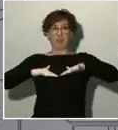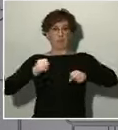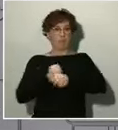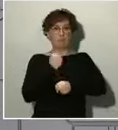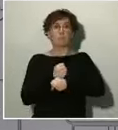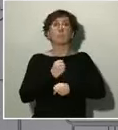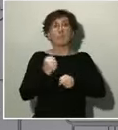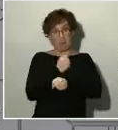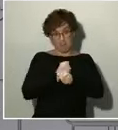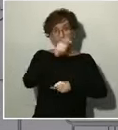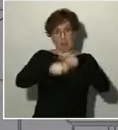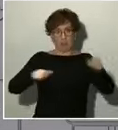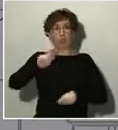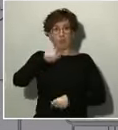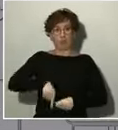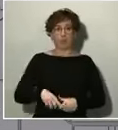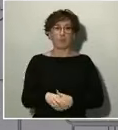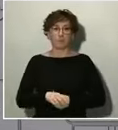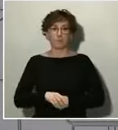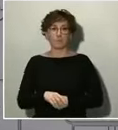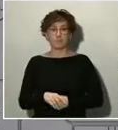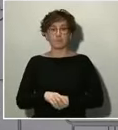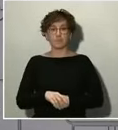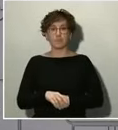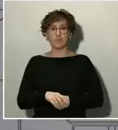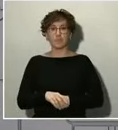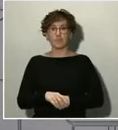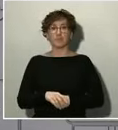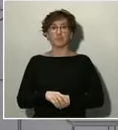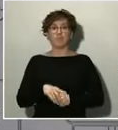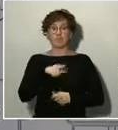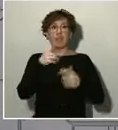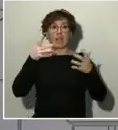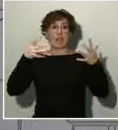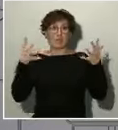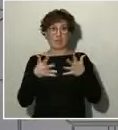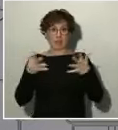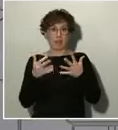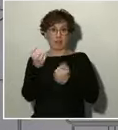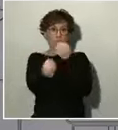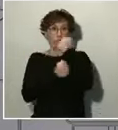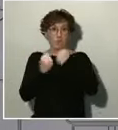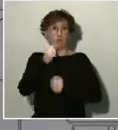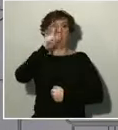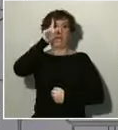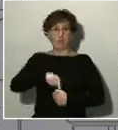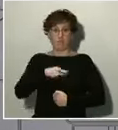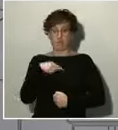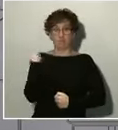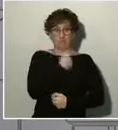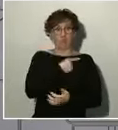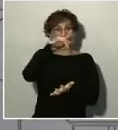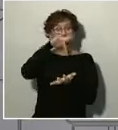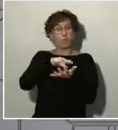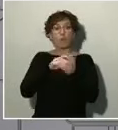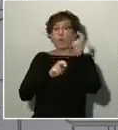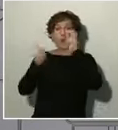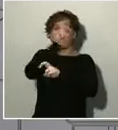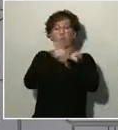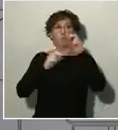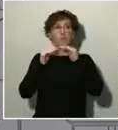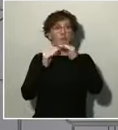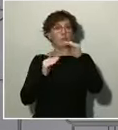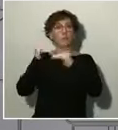Y para que la salida de la emergencia económica, en la que desgraciadamente estamos inmersos, sea una V y no una L,